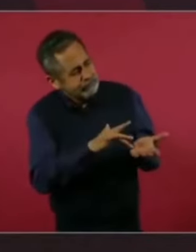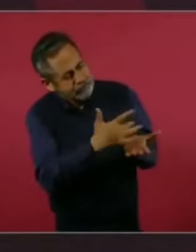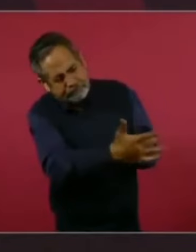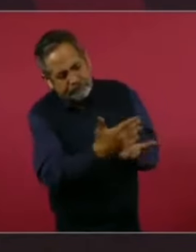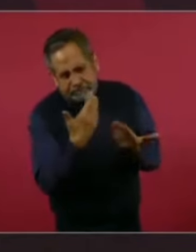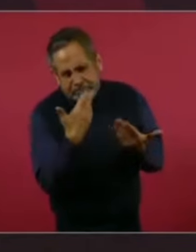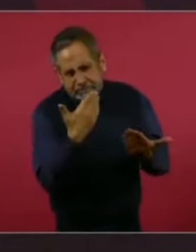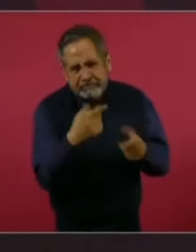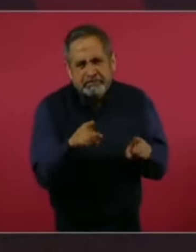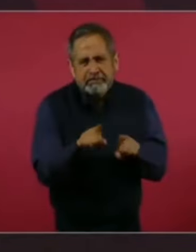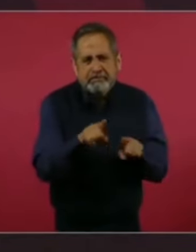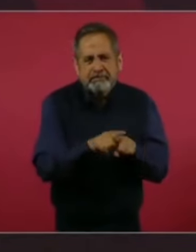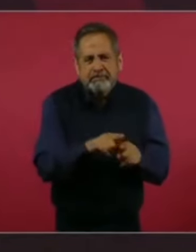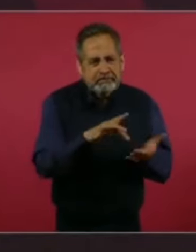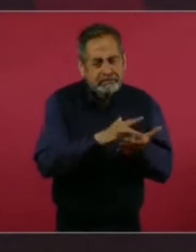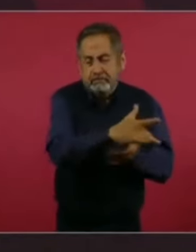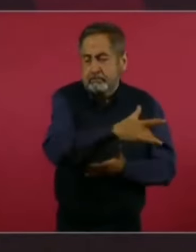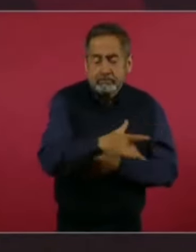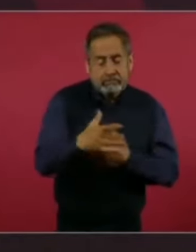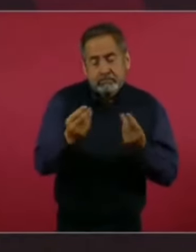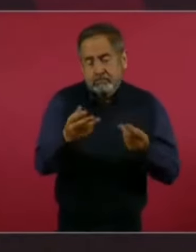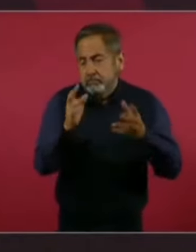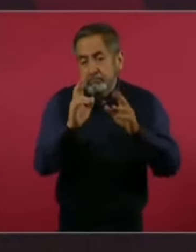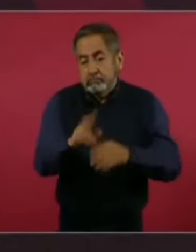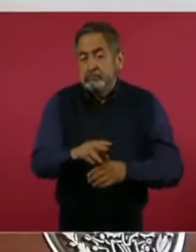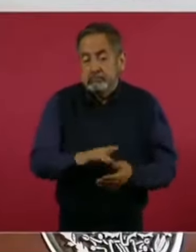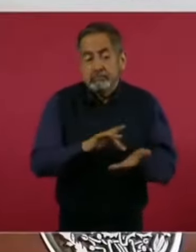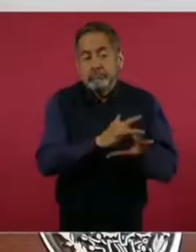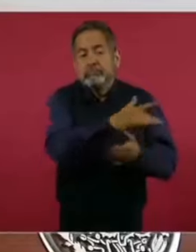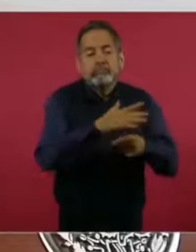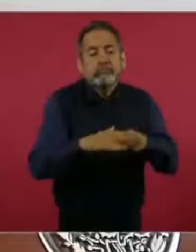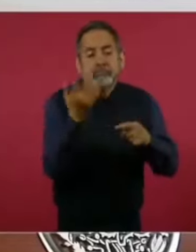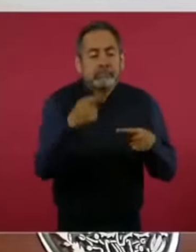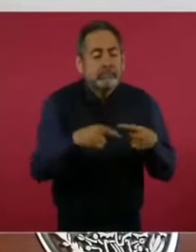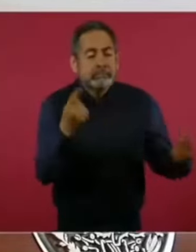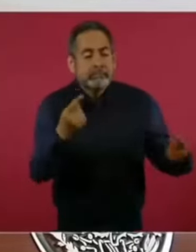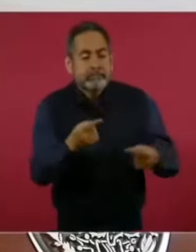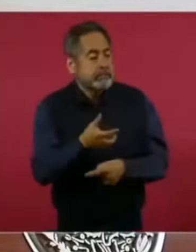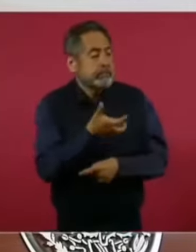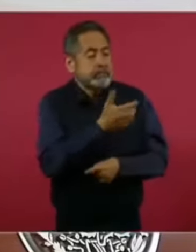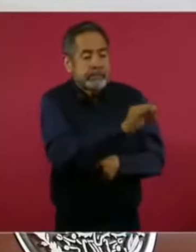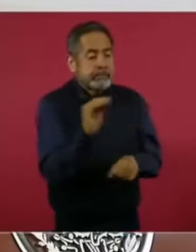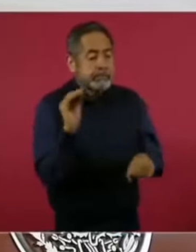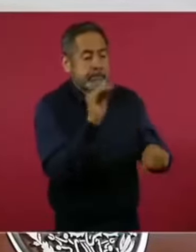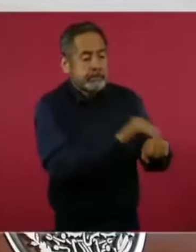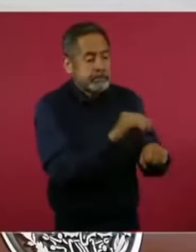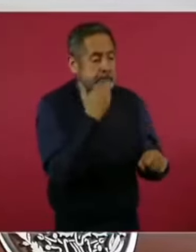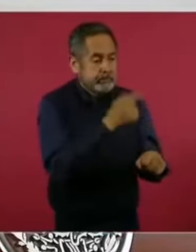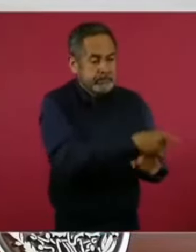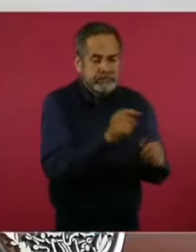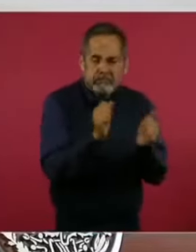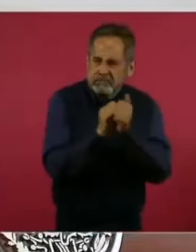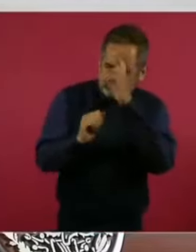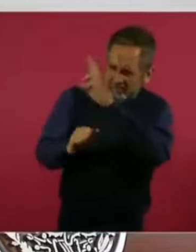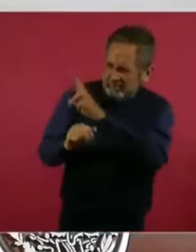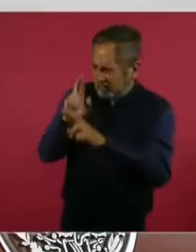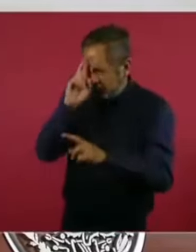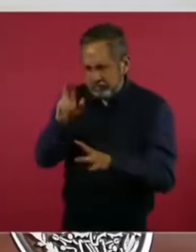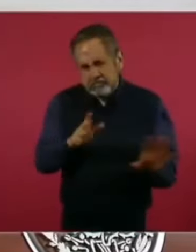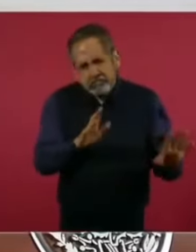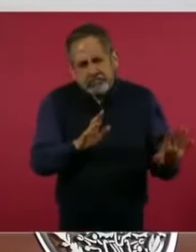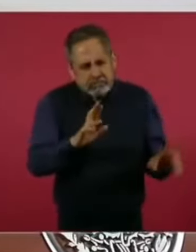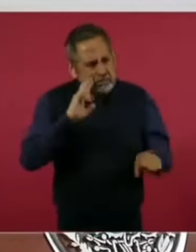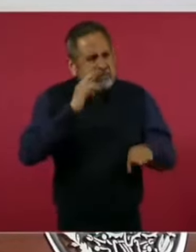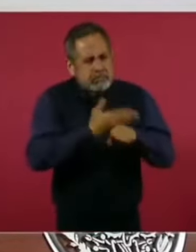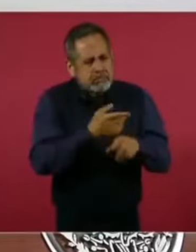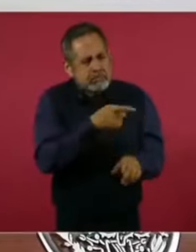agradezco bastante, porque sin el comportamiento respetuoso, responsable